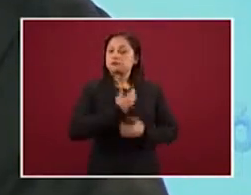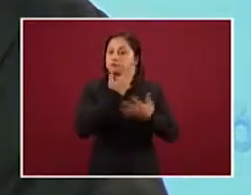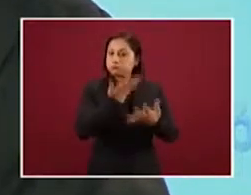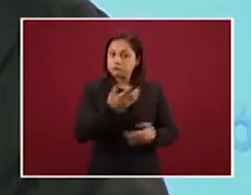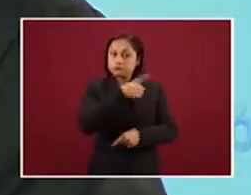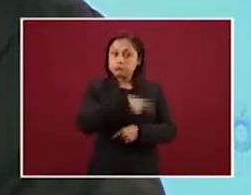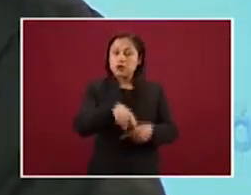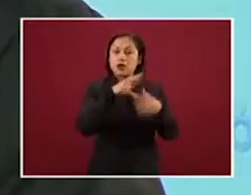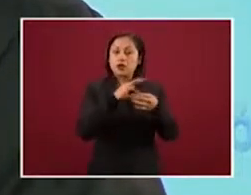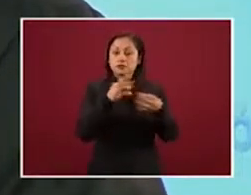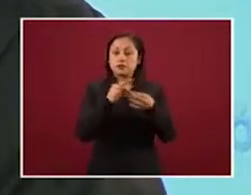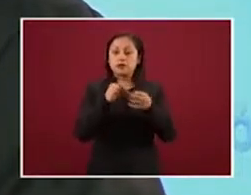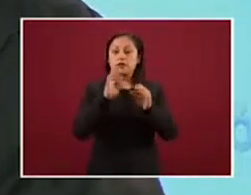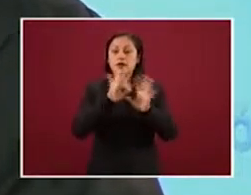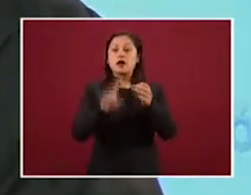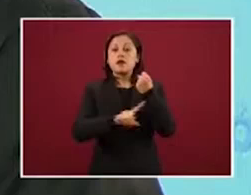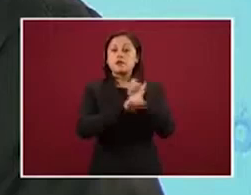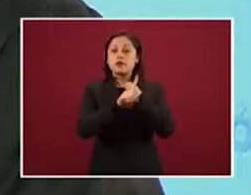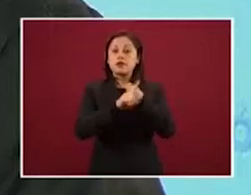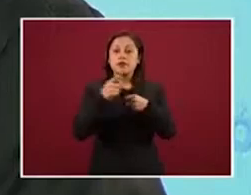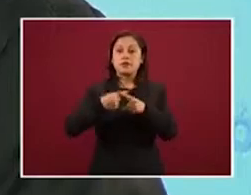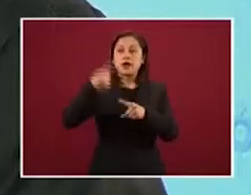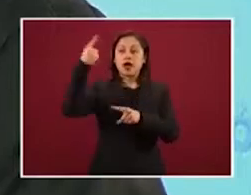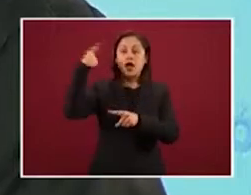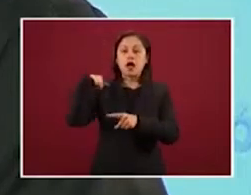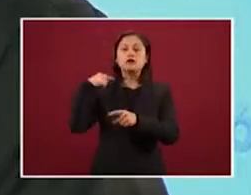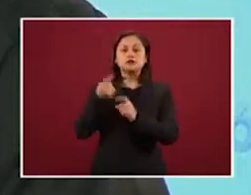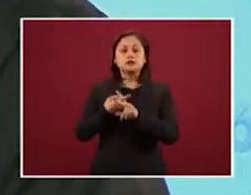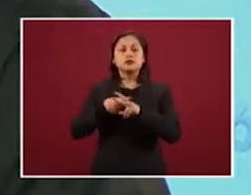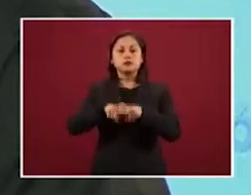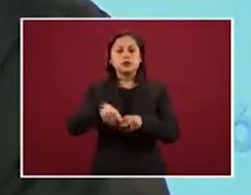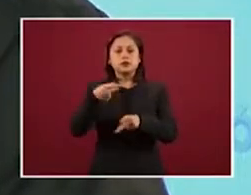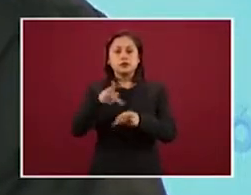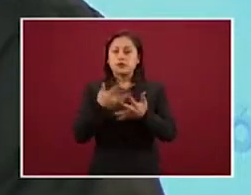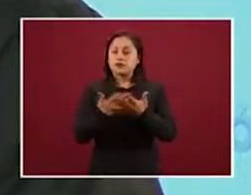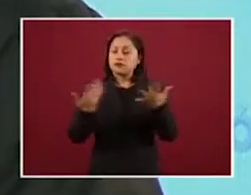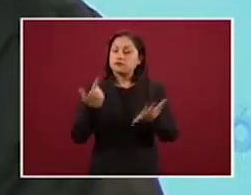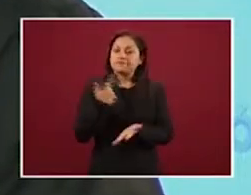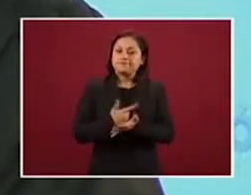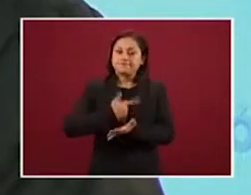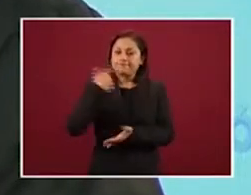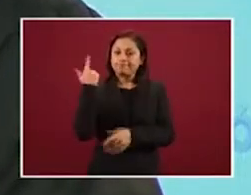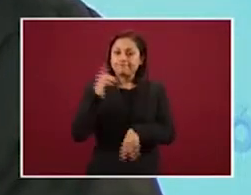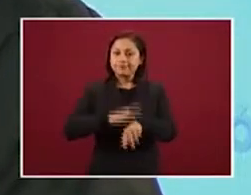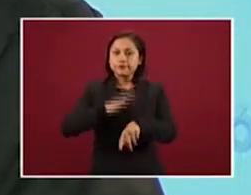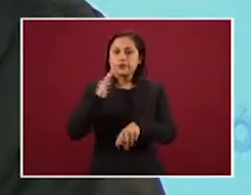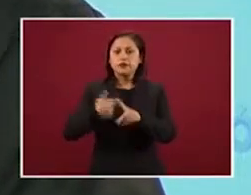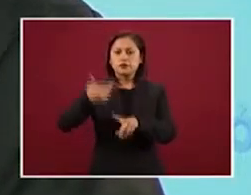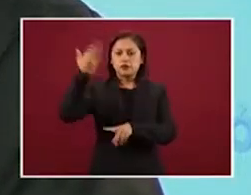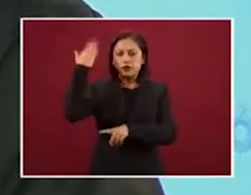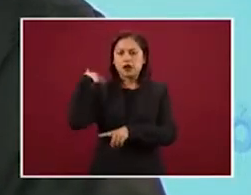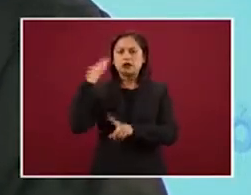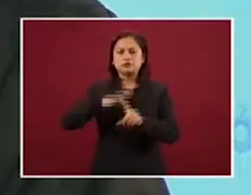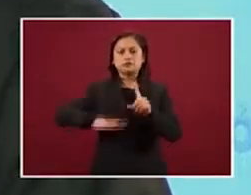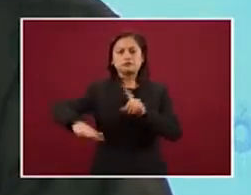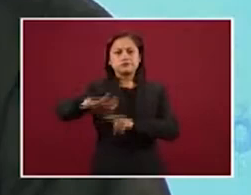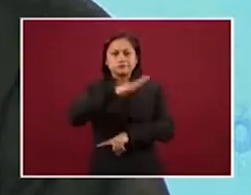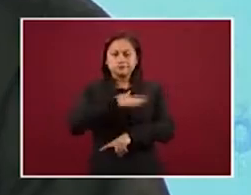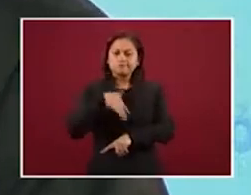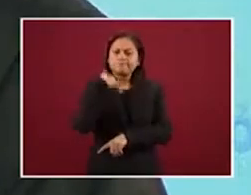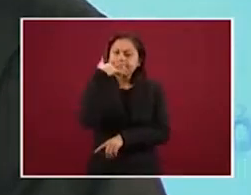agudizó, pero ya era crónico con el accidente, pero muchos años antes había contaminación no sólo del agua,